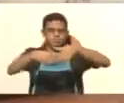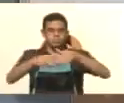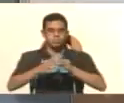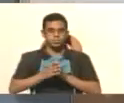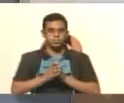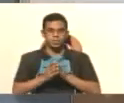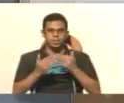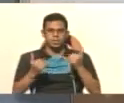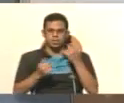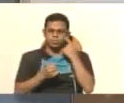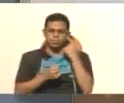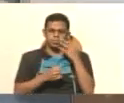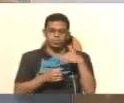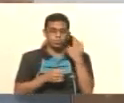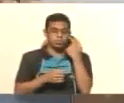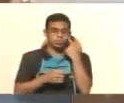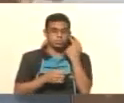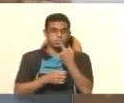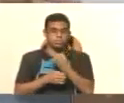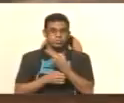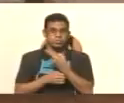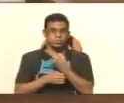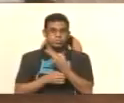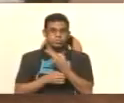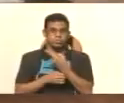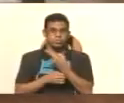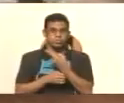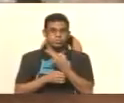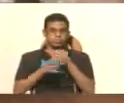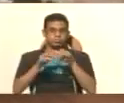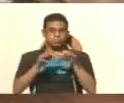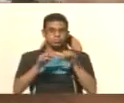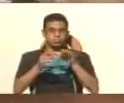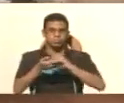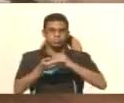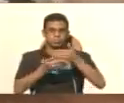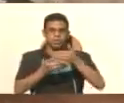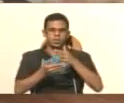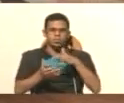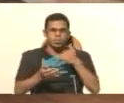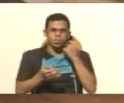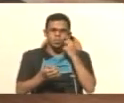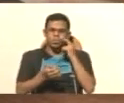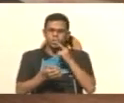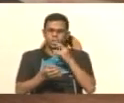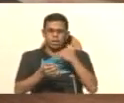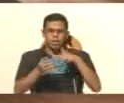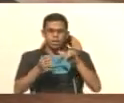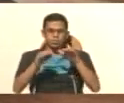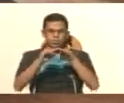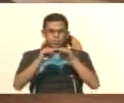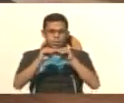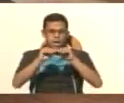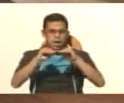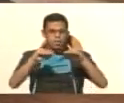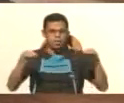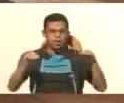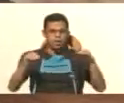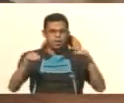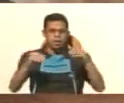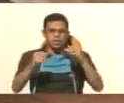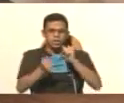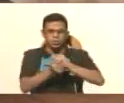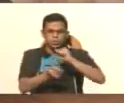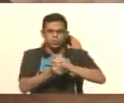Automáticamente sale el teclado del computador y podemos revisar que existe una placa metálica la